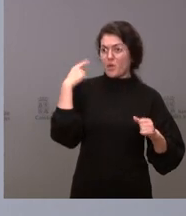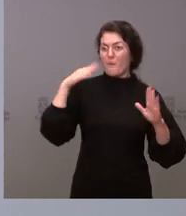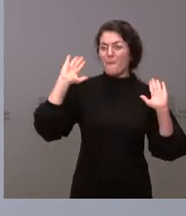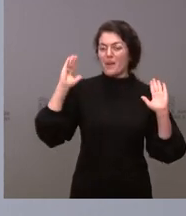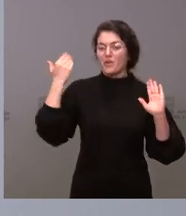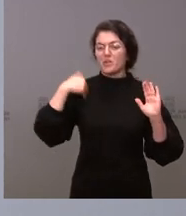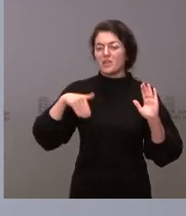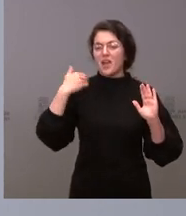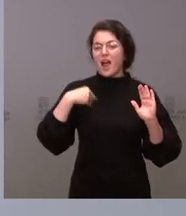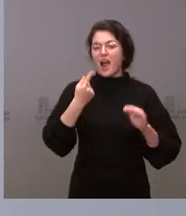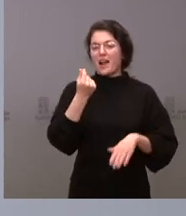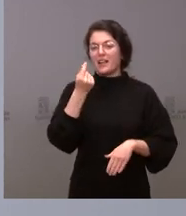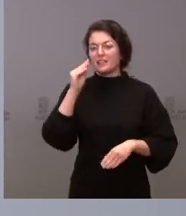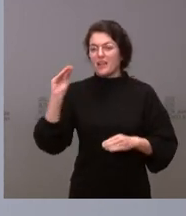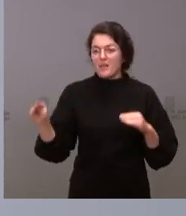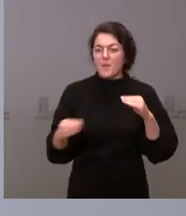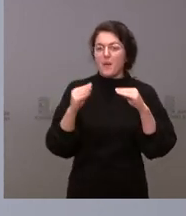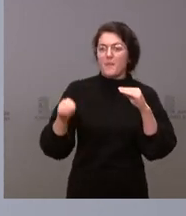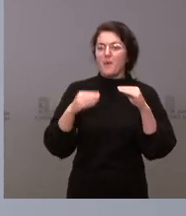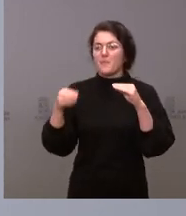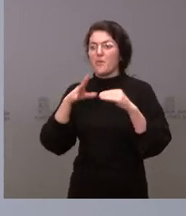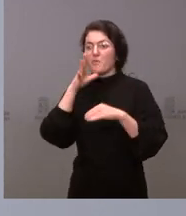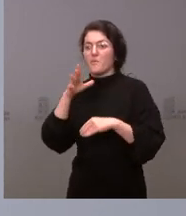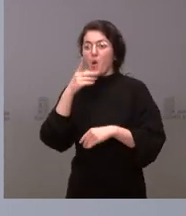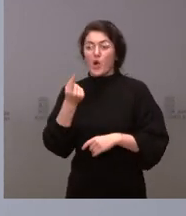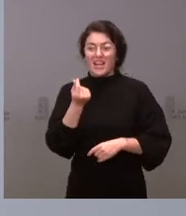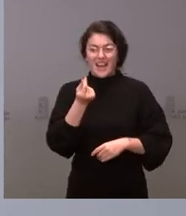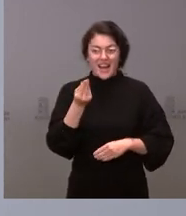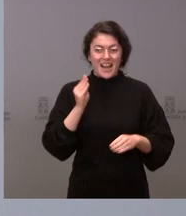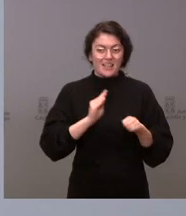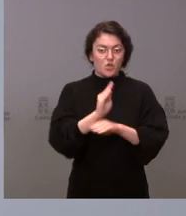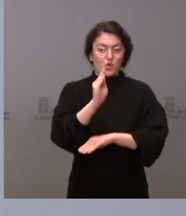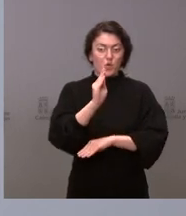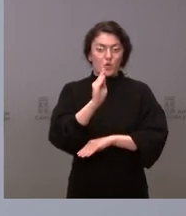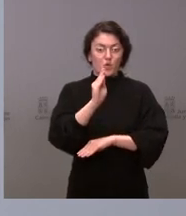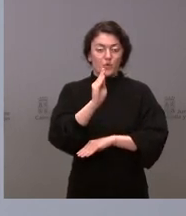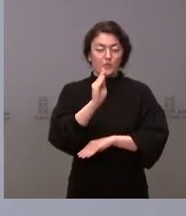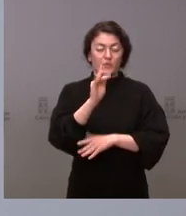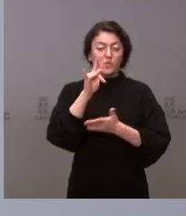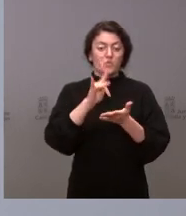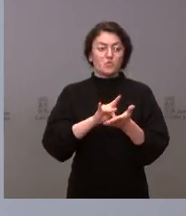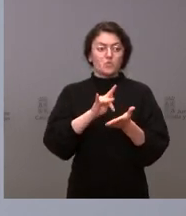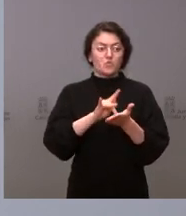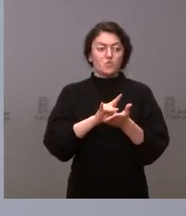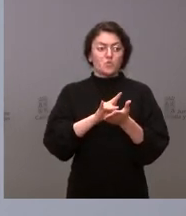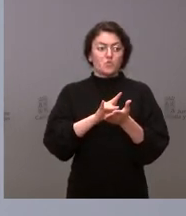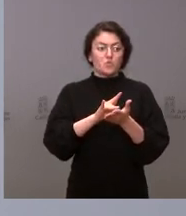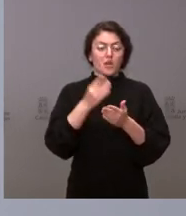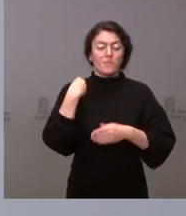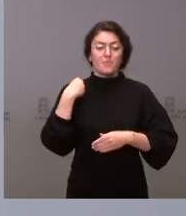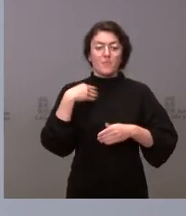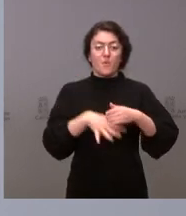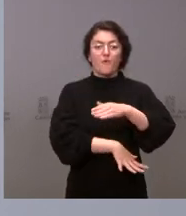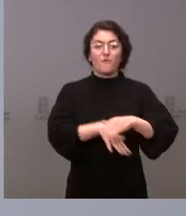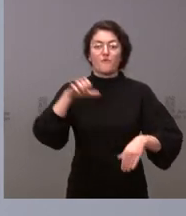cantidades como consecuencia de generaciones de crédito a medida que se venían confirmando las asignaciones para Castilla y León de los fondos de la nueva